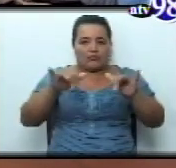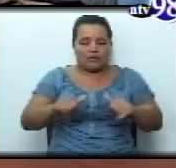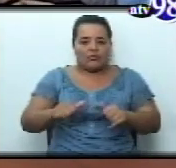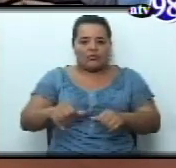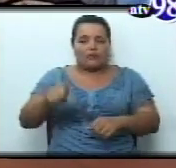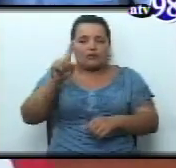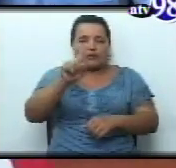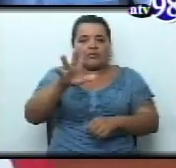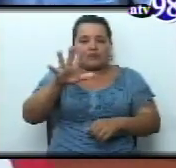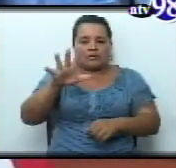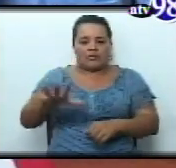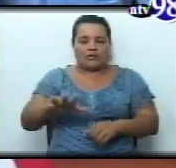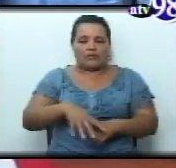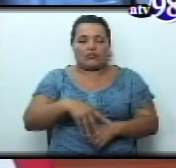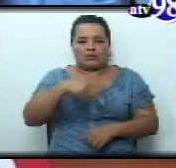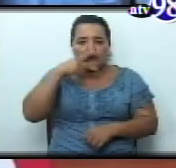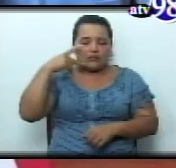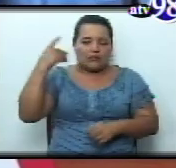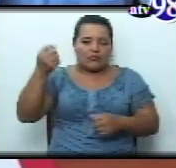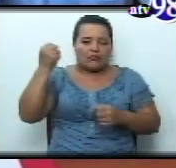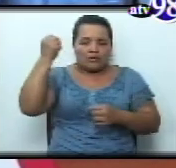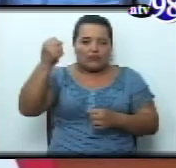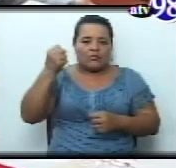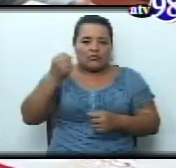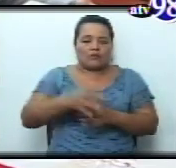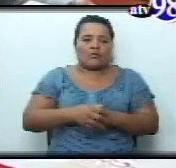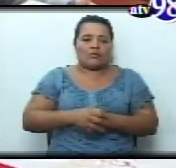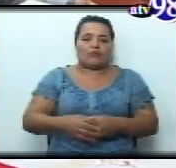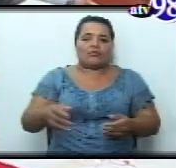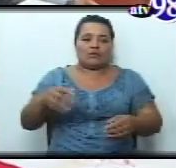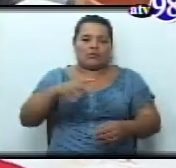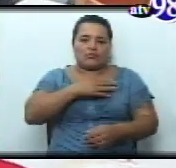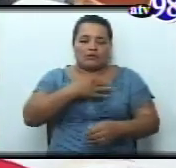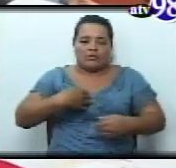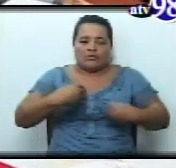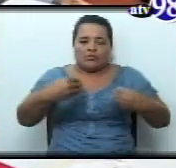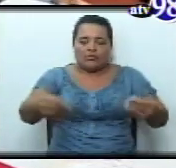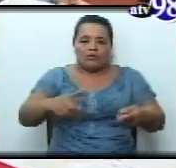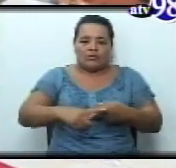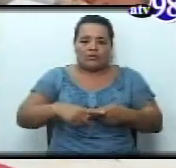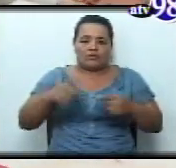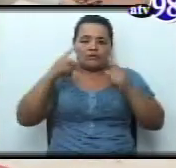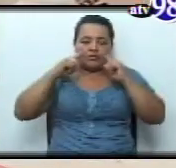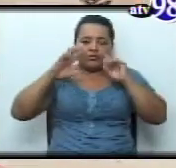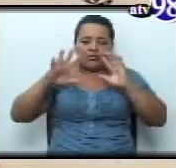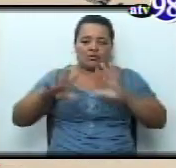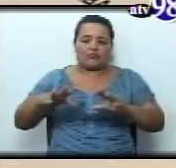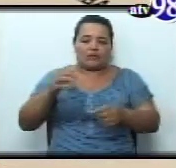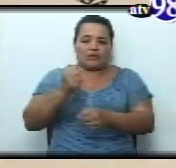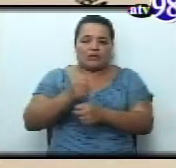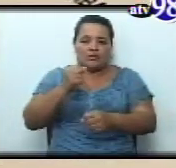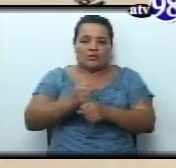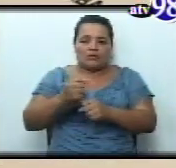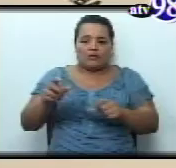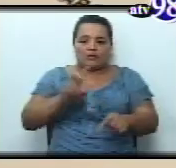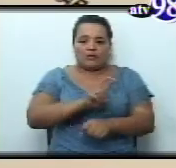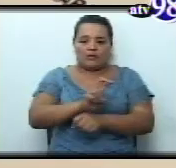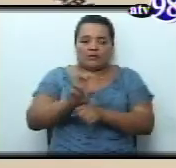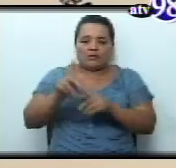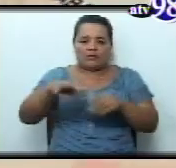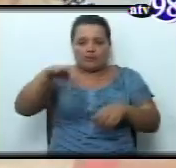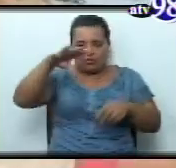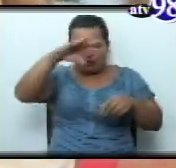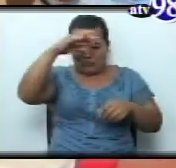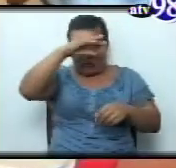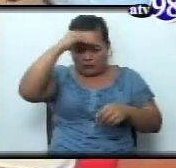la realización de jornadas y medidas implementadas en salud, higiene y seguridad ocupacional de conformidad con las